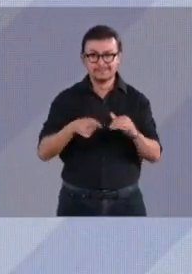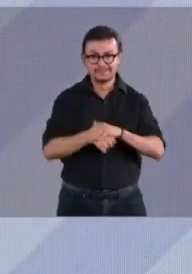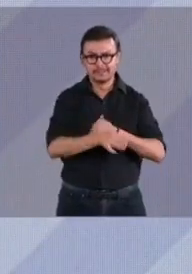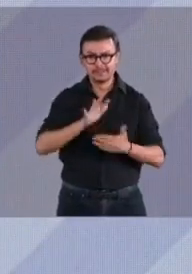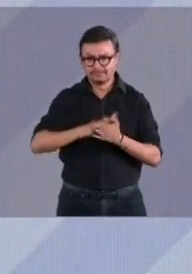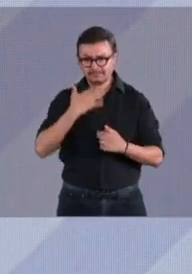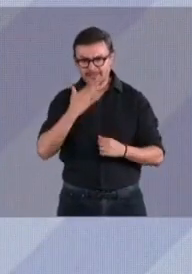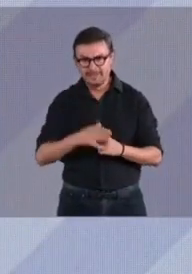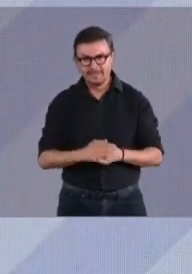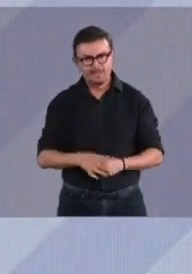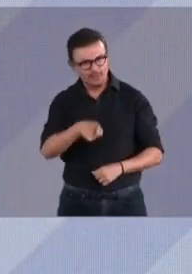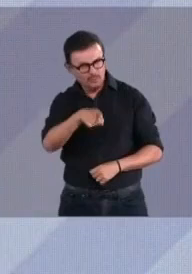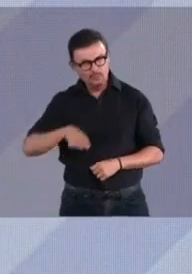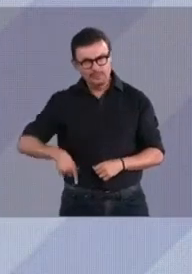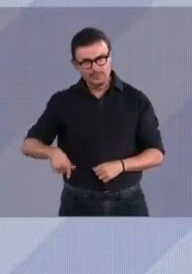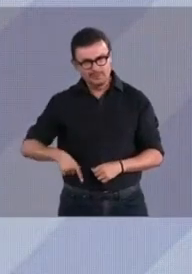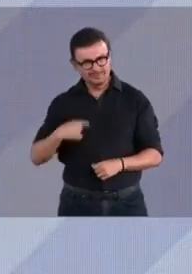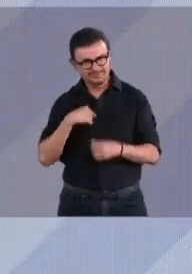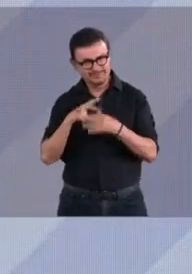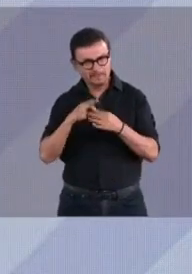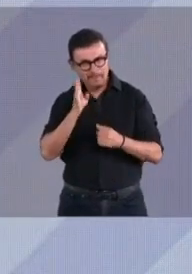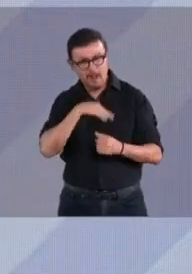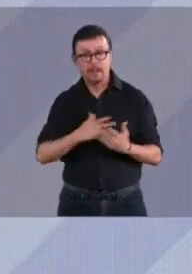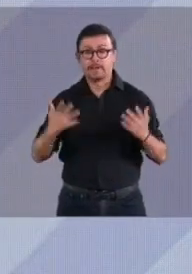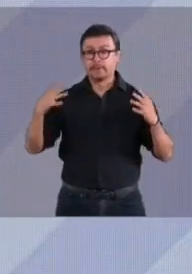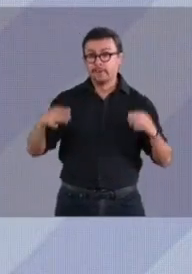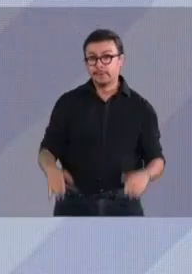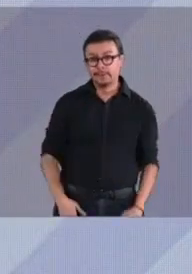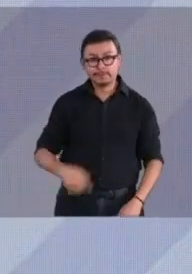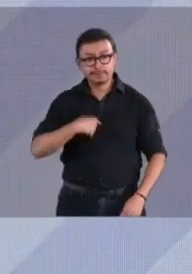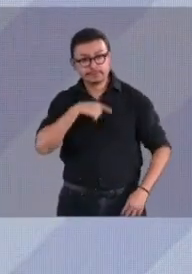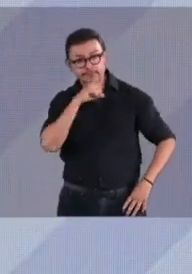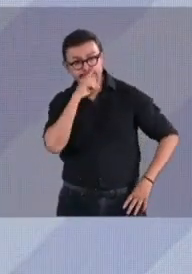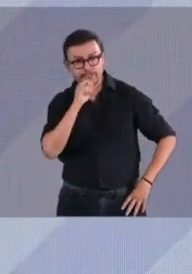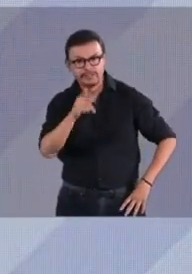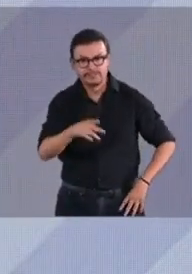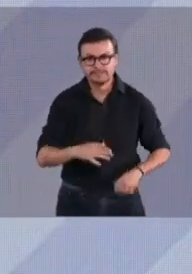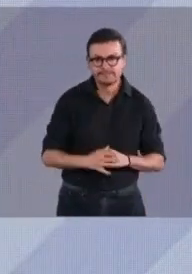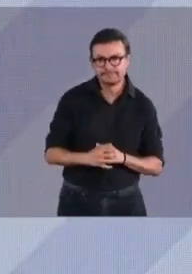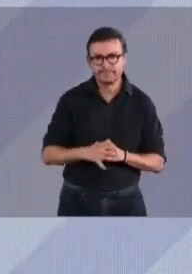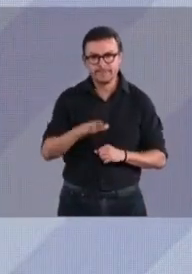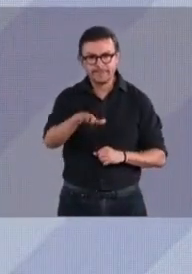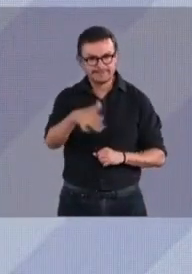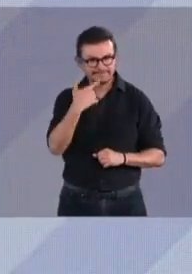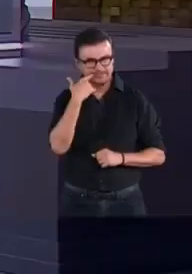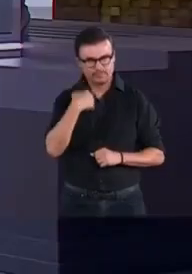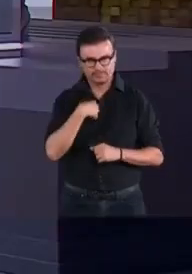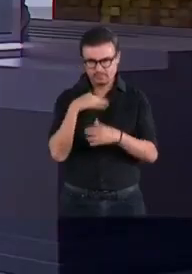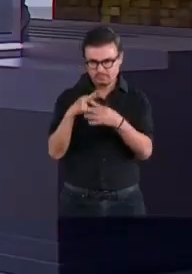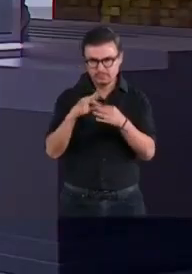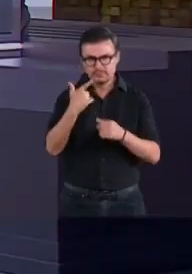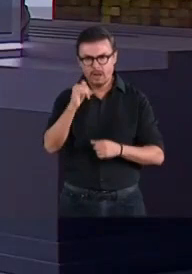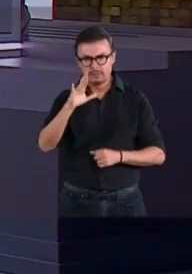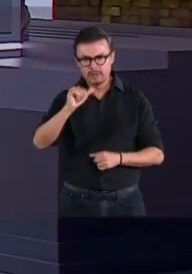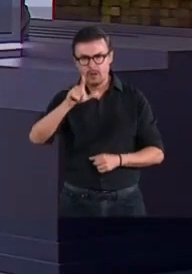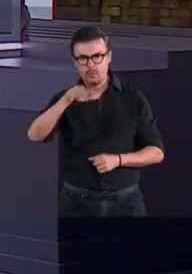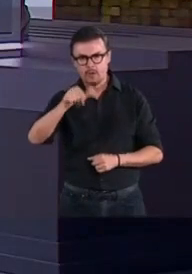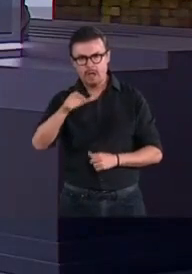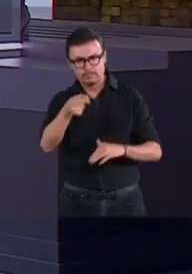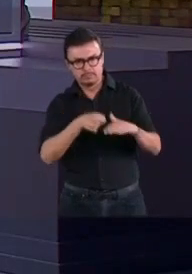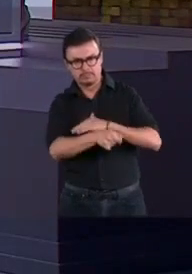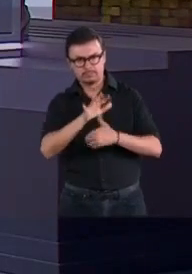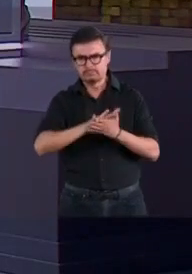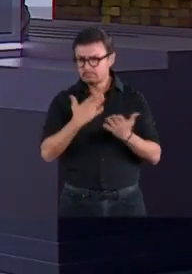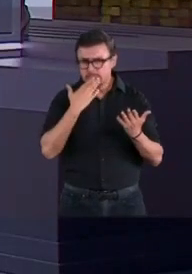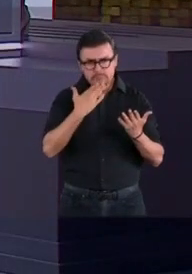no son válidos, sobre todo cuando se trata de ella. Yo aquí, por mí que García Luna está en la cárcel, todo aquel que se